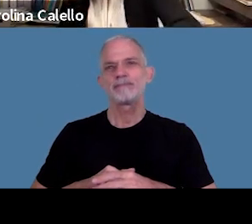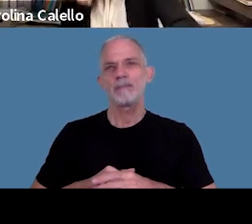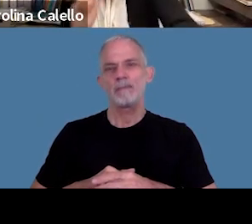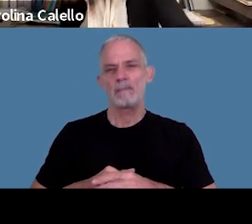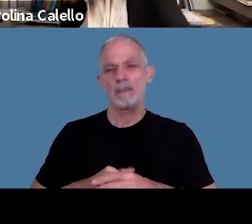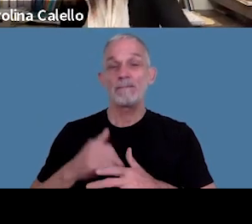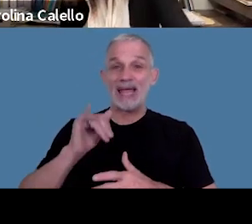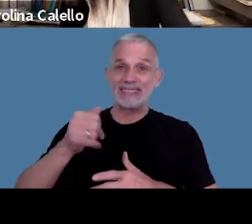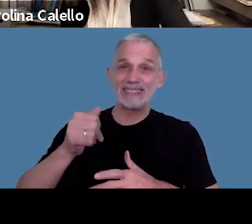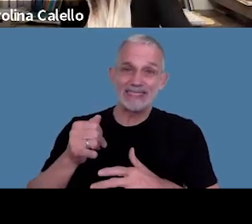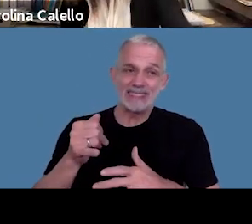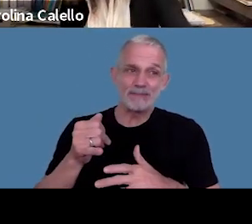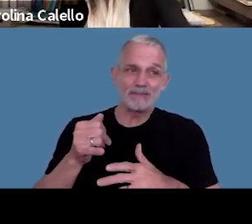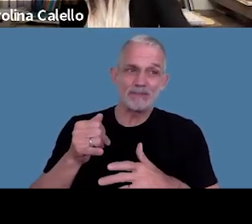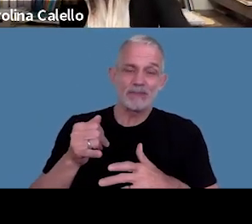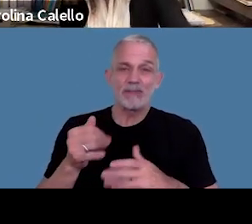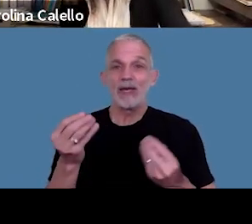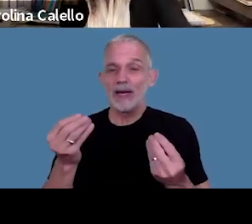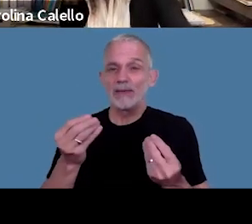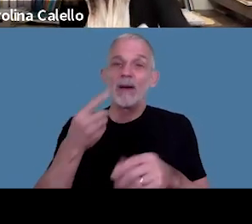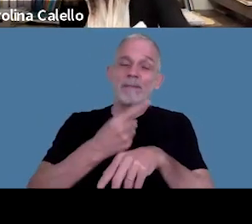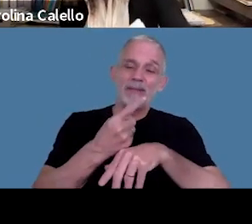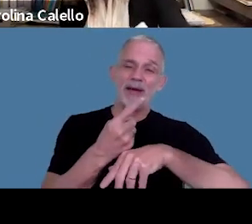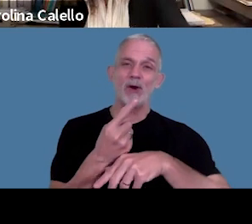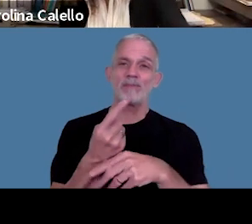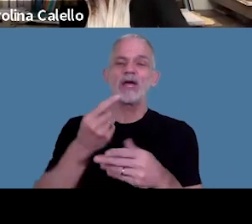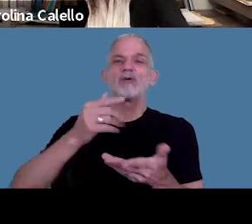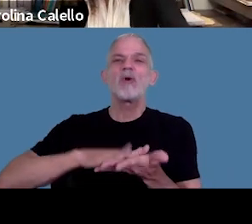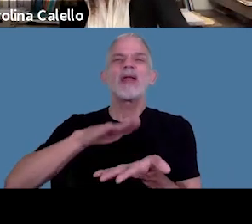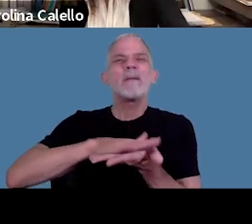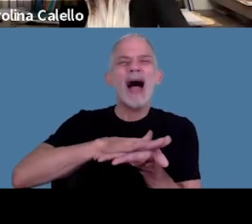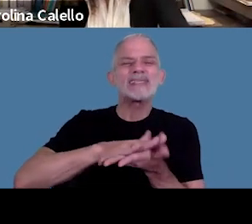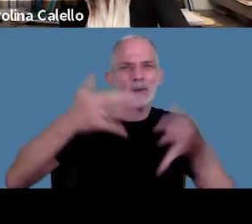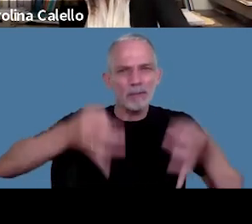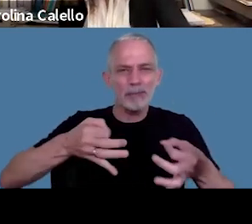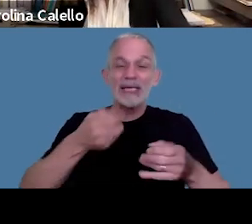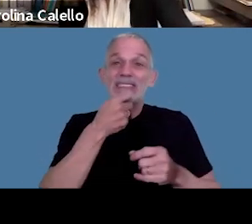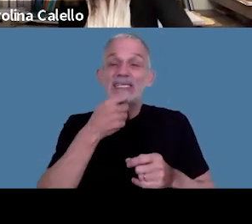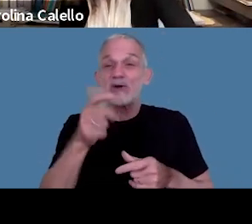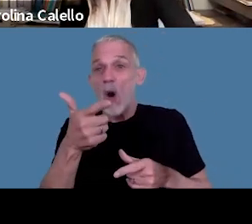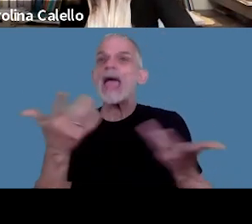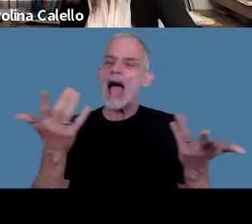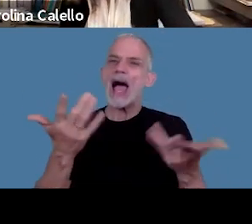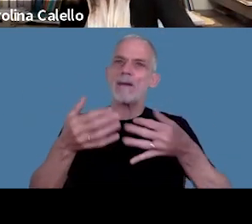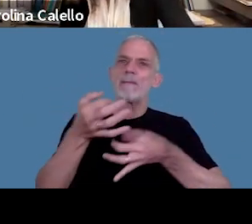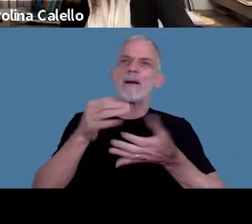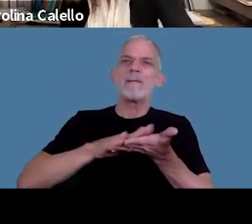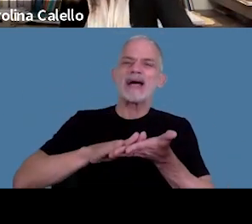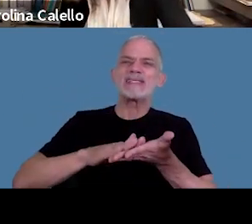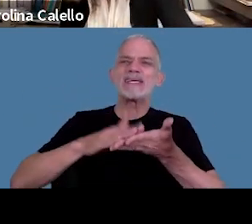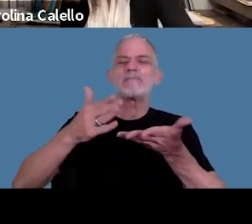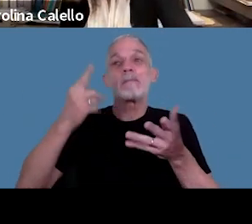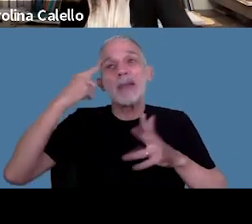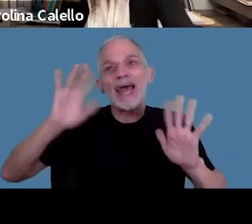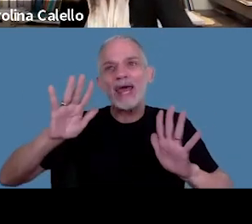sí bueno lo que hay que hacer es primero sobre base cierta y si no se puede sobre base presunta correcto no siempre se aplica